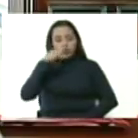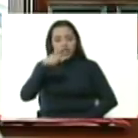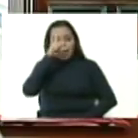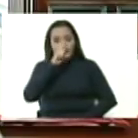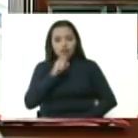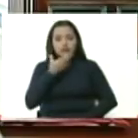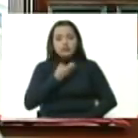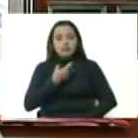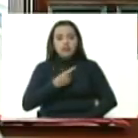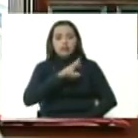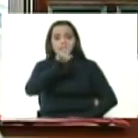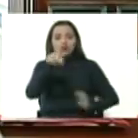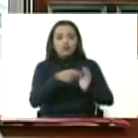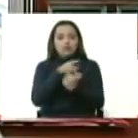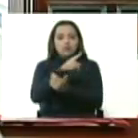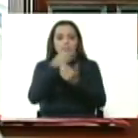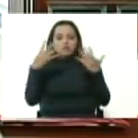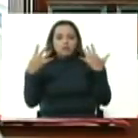de 2019.